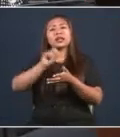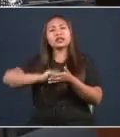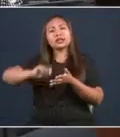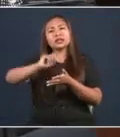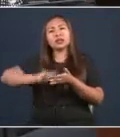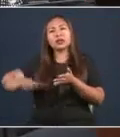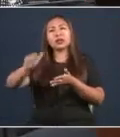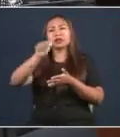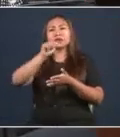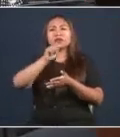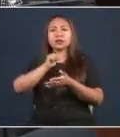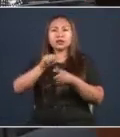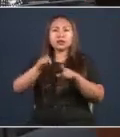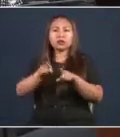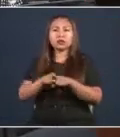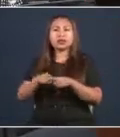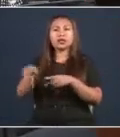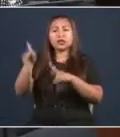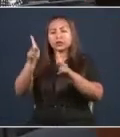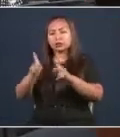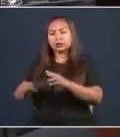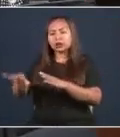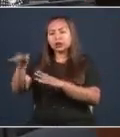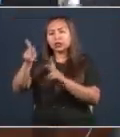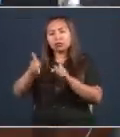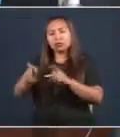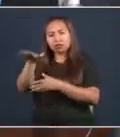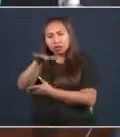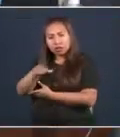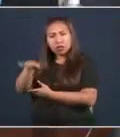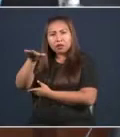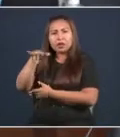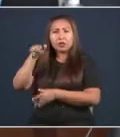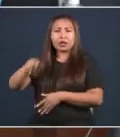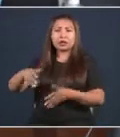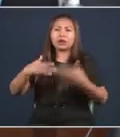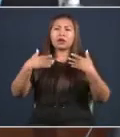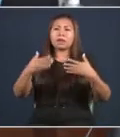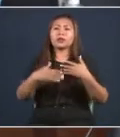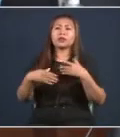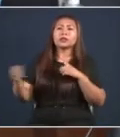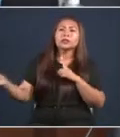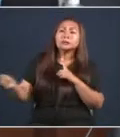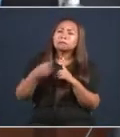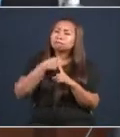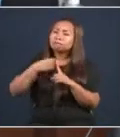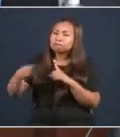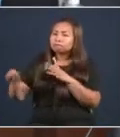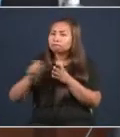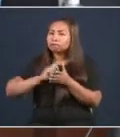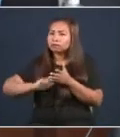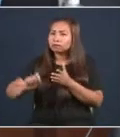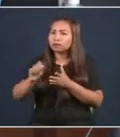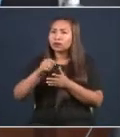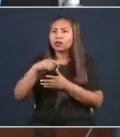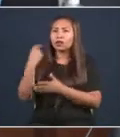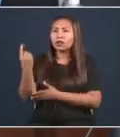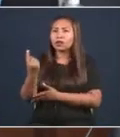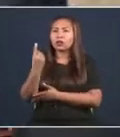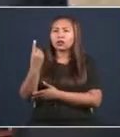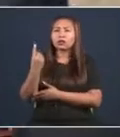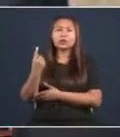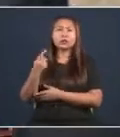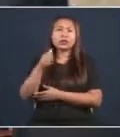contra de la clase media de este país. El abuso de los colegios particulares y de universidades